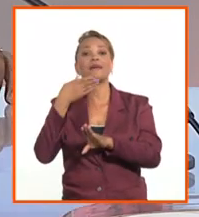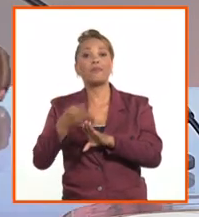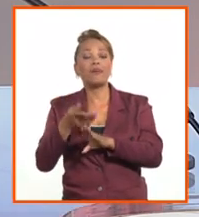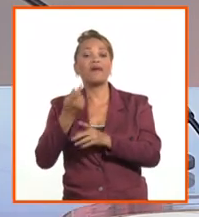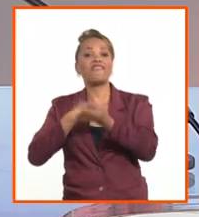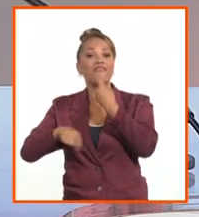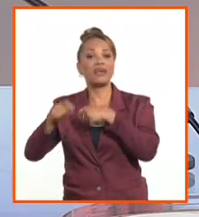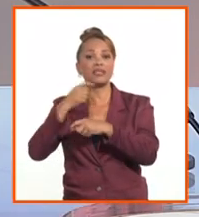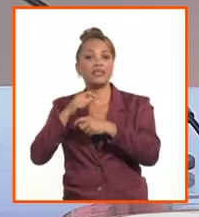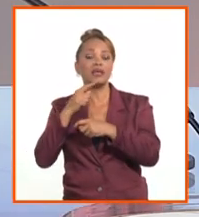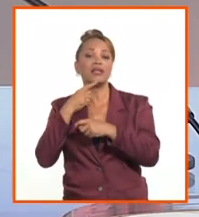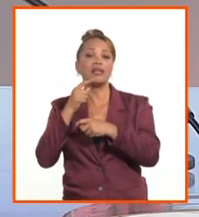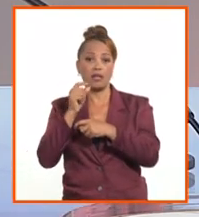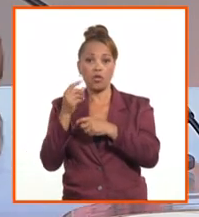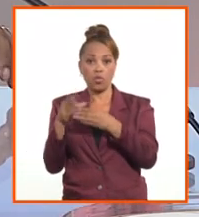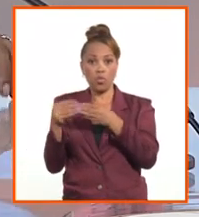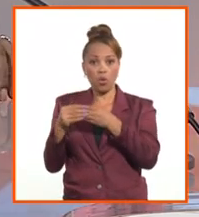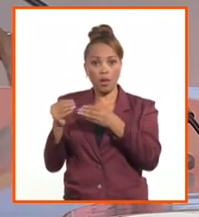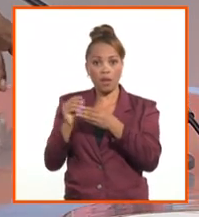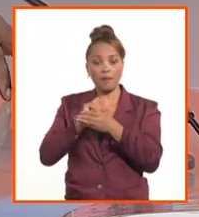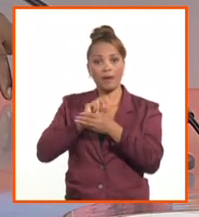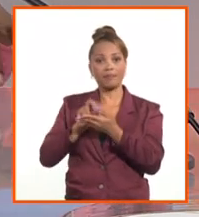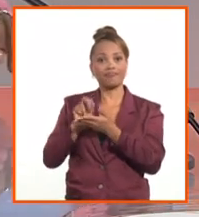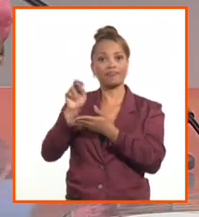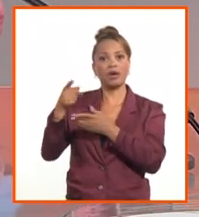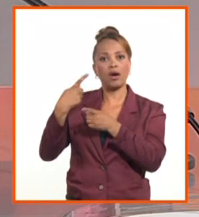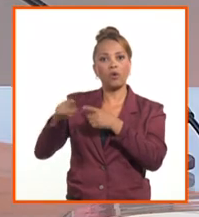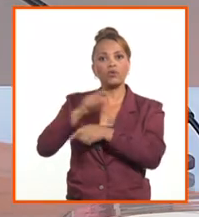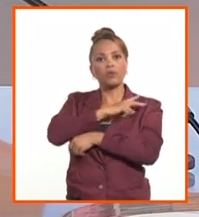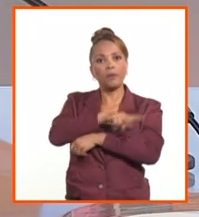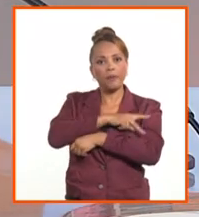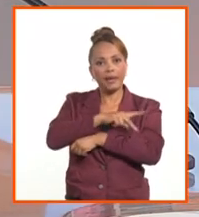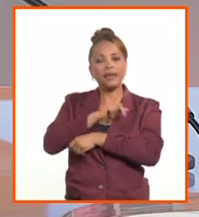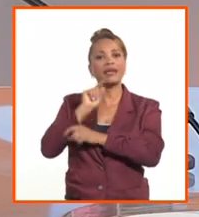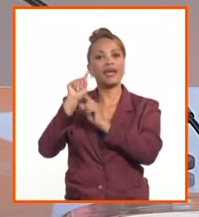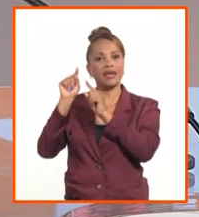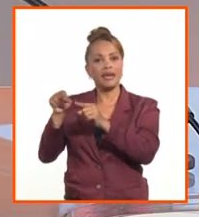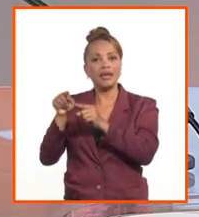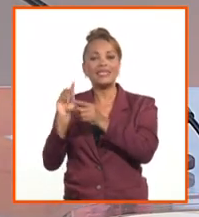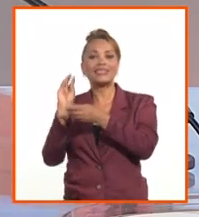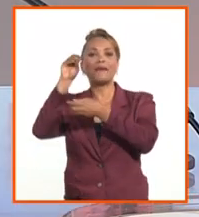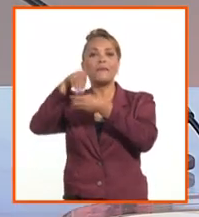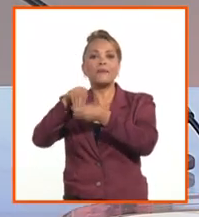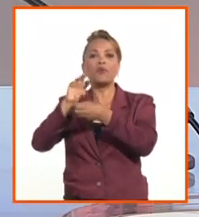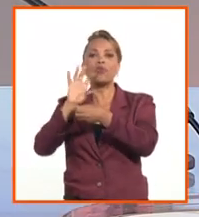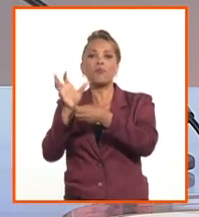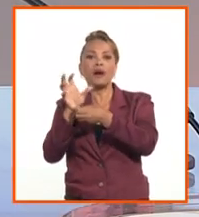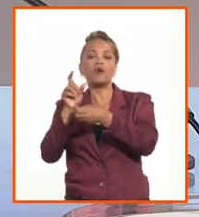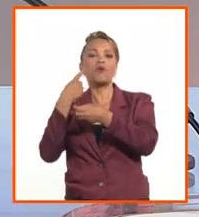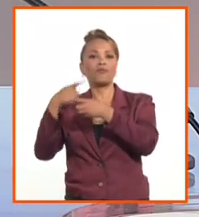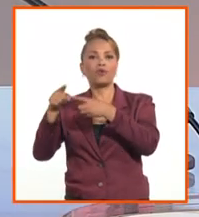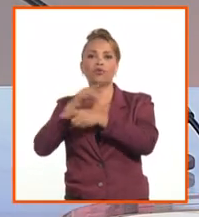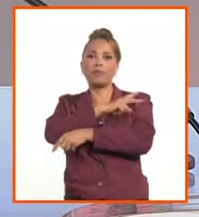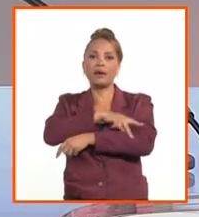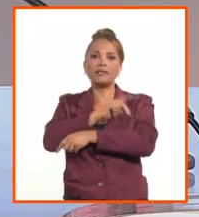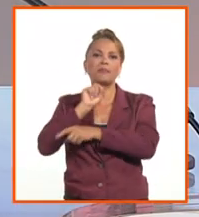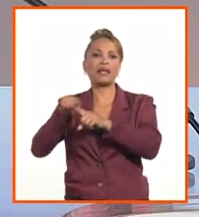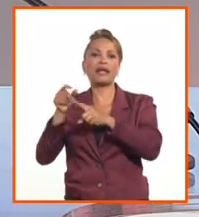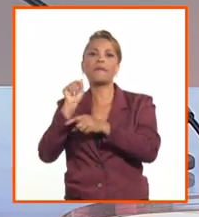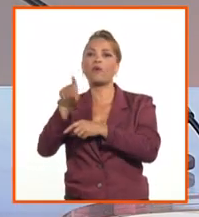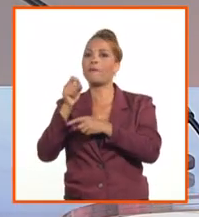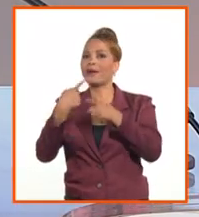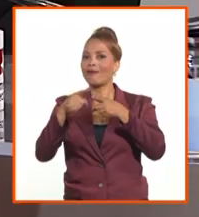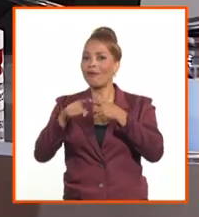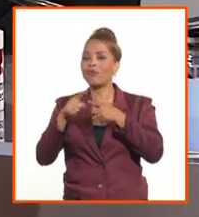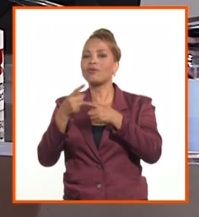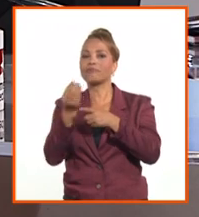hacia el exterior que nos permita que sean acreditados en las cuentas de los bancos para poder hacer las operaciones de comercio exterior. Eso lo persiguen